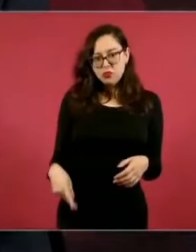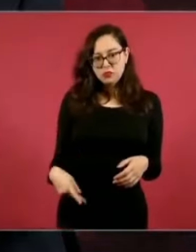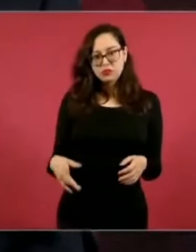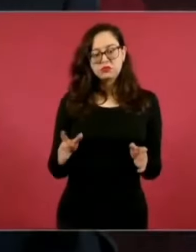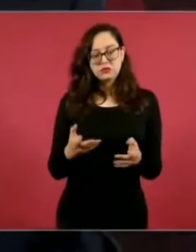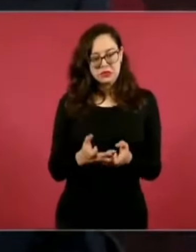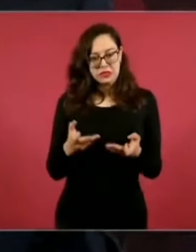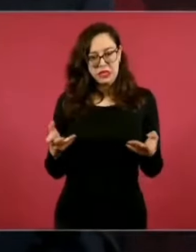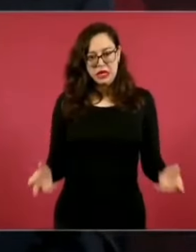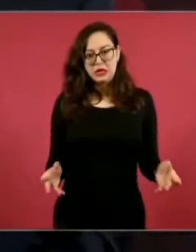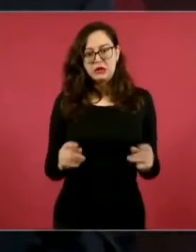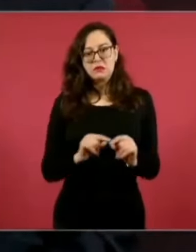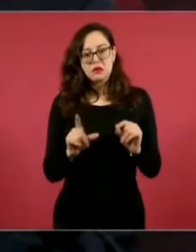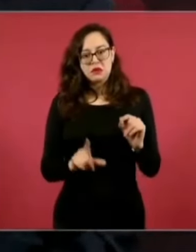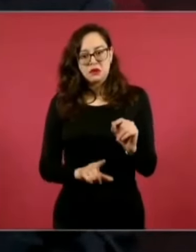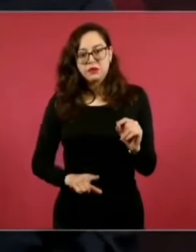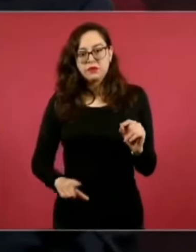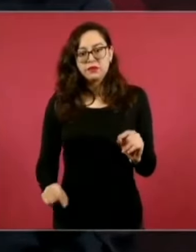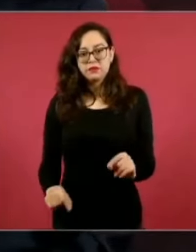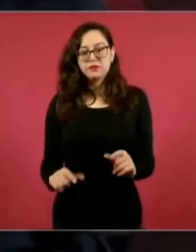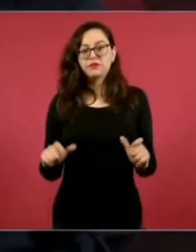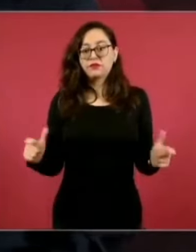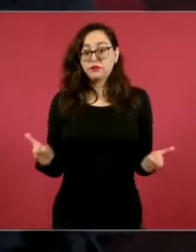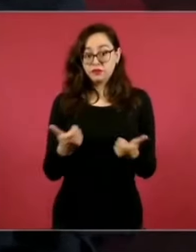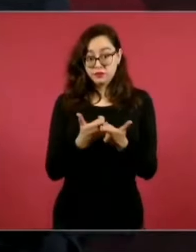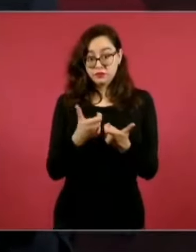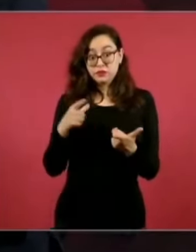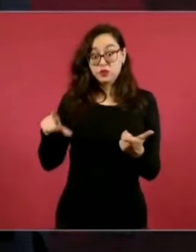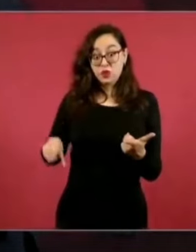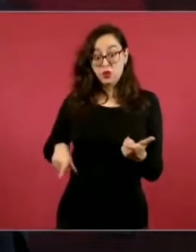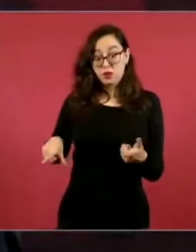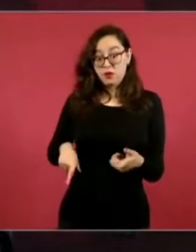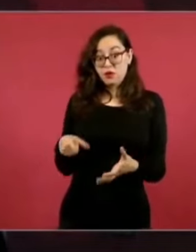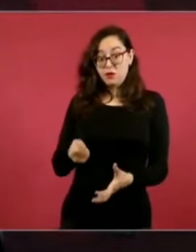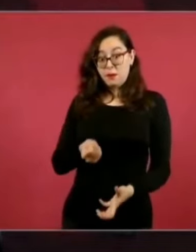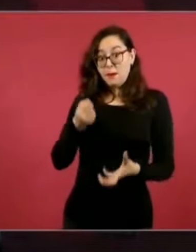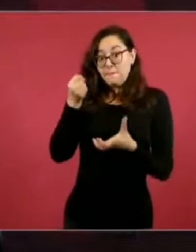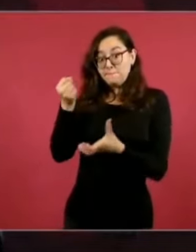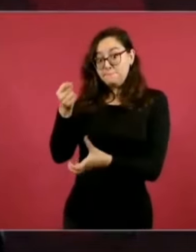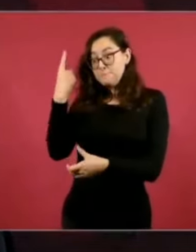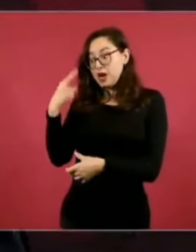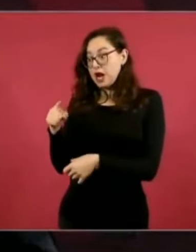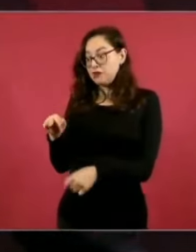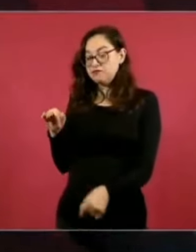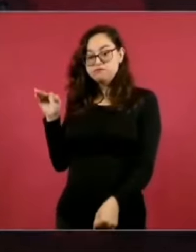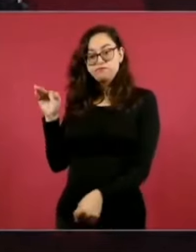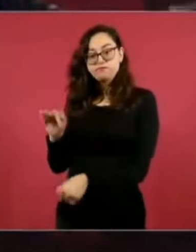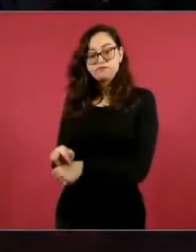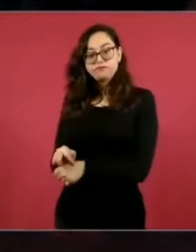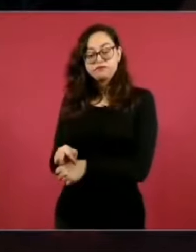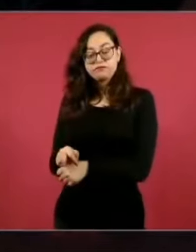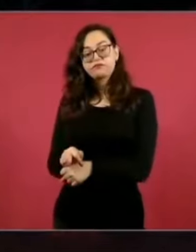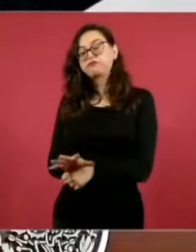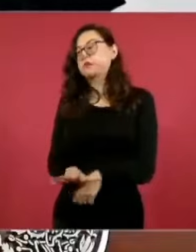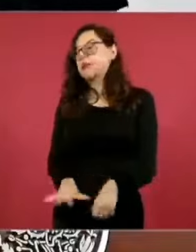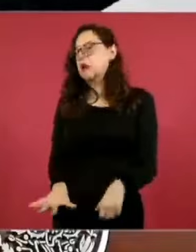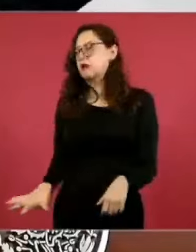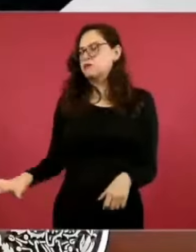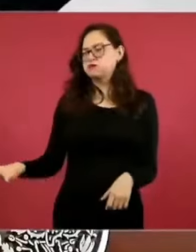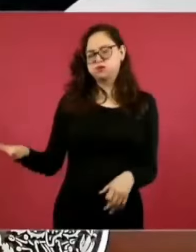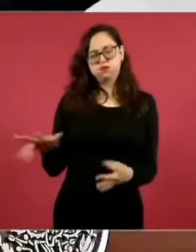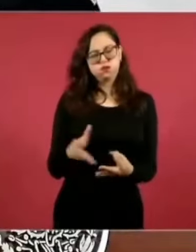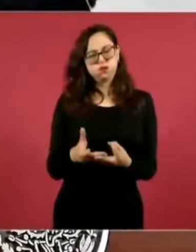fideicomiso público, estamos hablando de miles de hectáreas